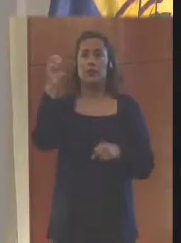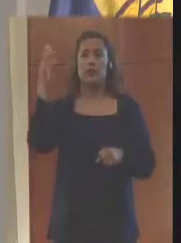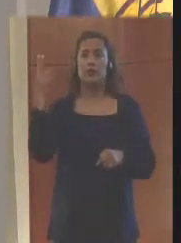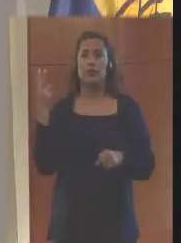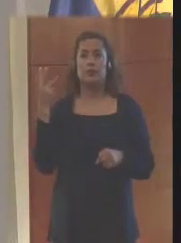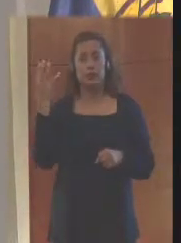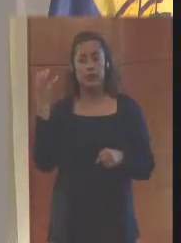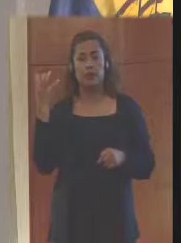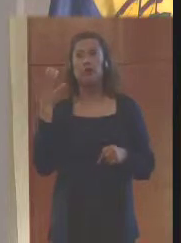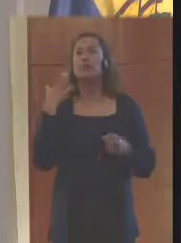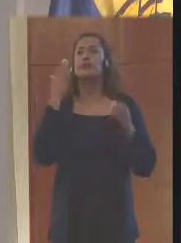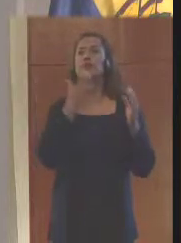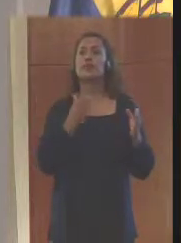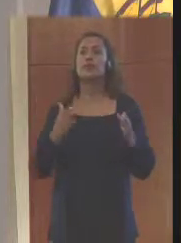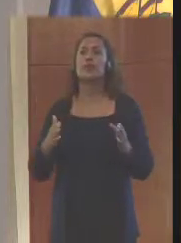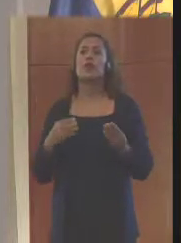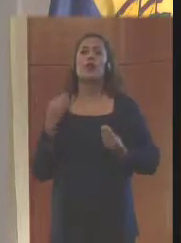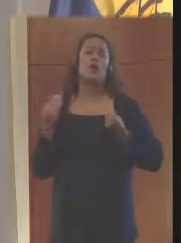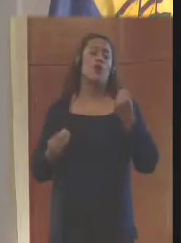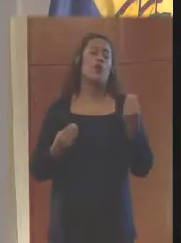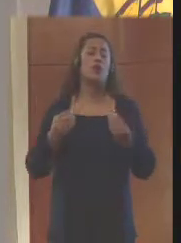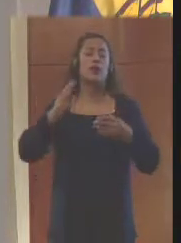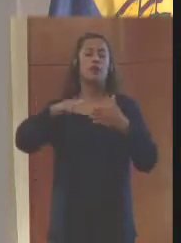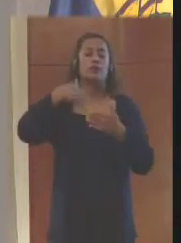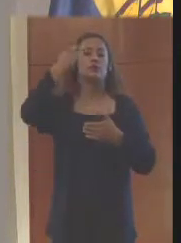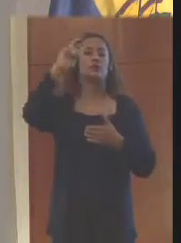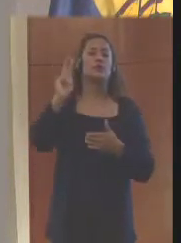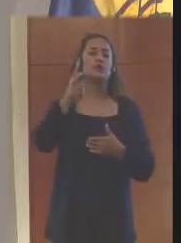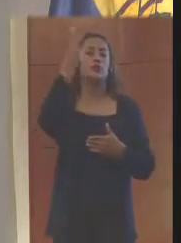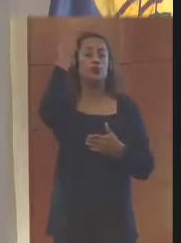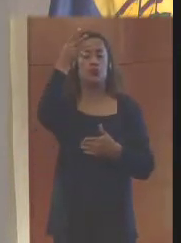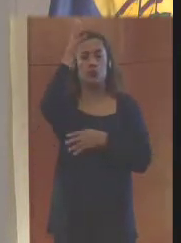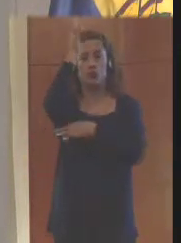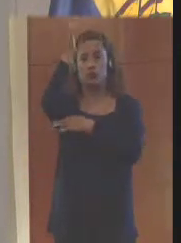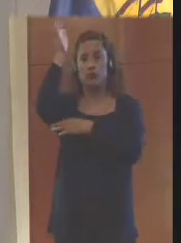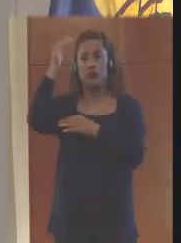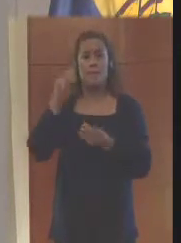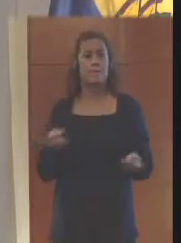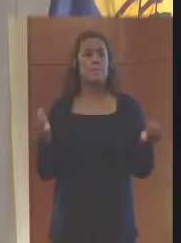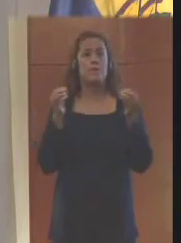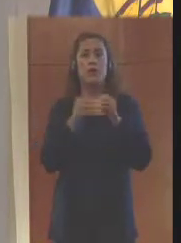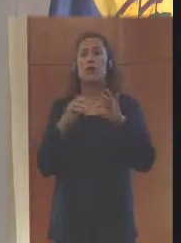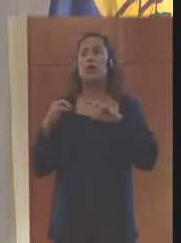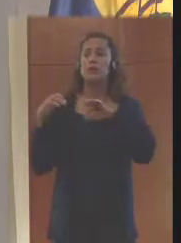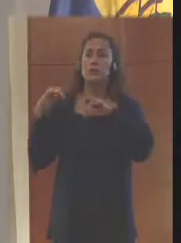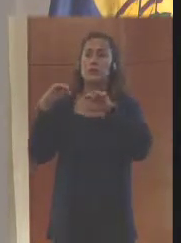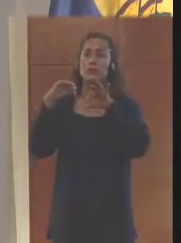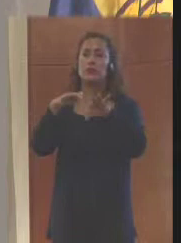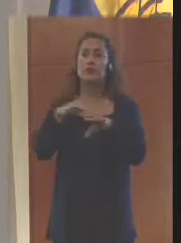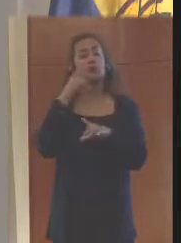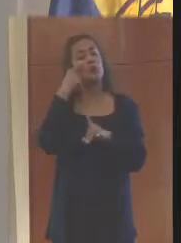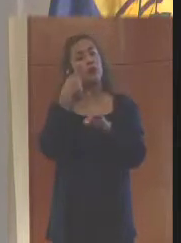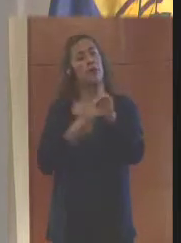y la idea es generar otro evento, un segundo evento de este tipo con una mayor afluencia en el mes de agosto de este año.